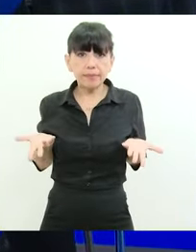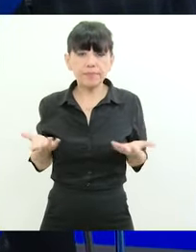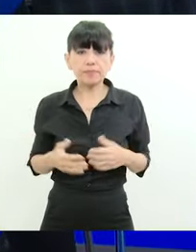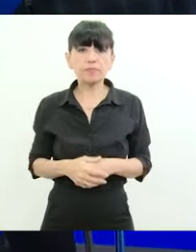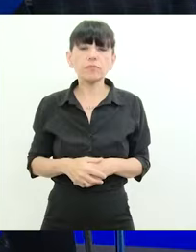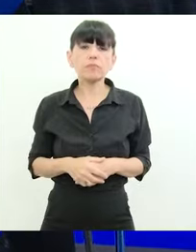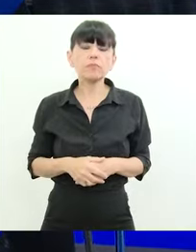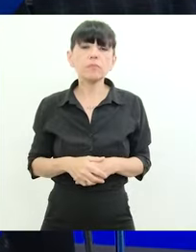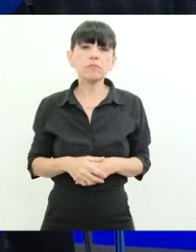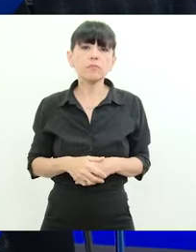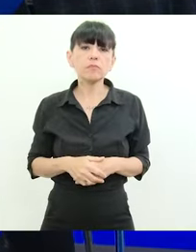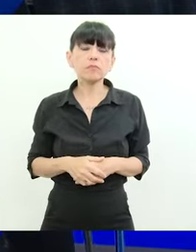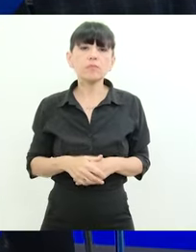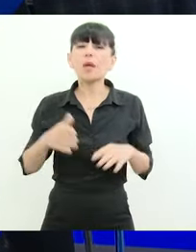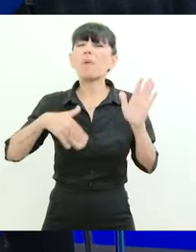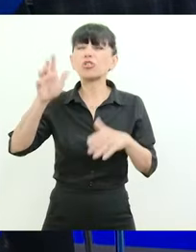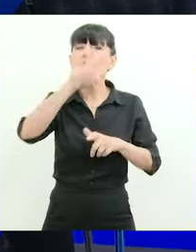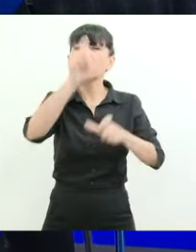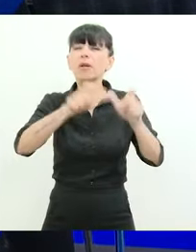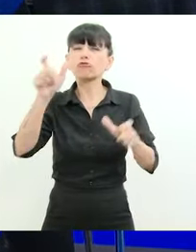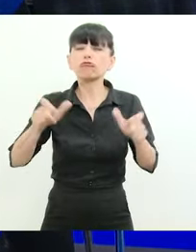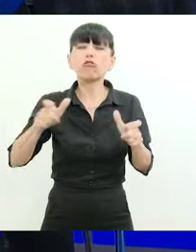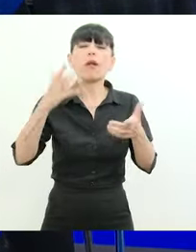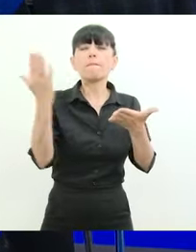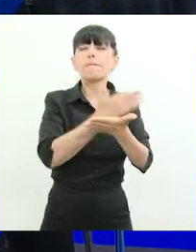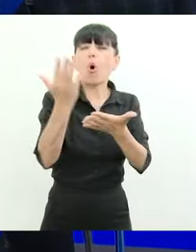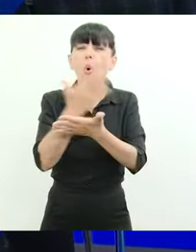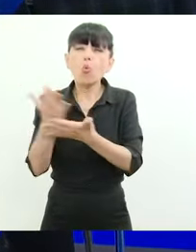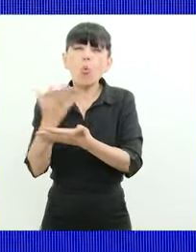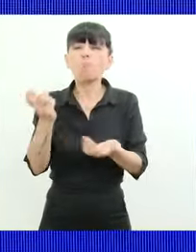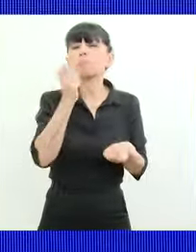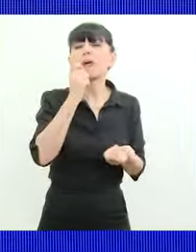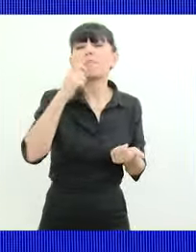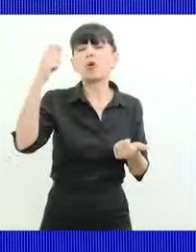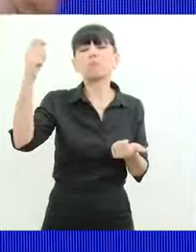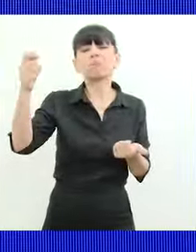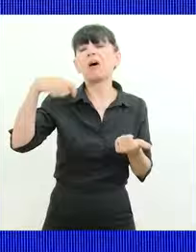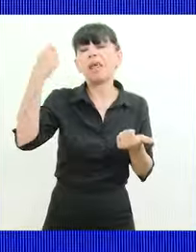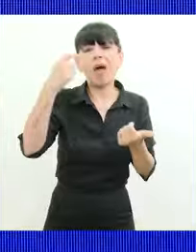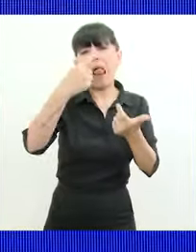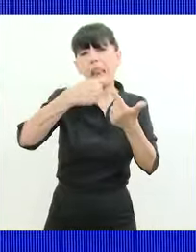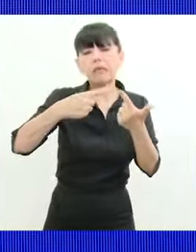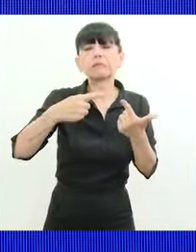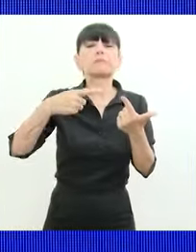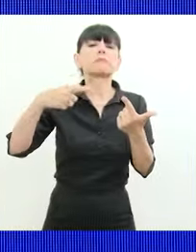la mayoría de los productores avícolas los tamberos todos